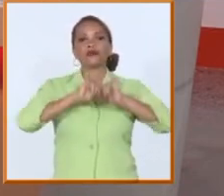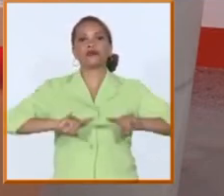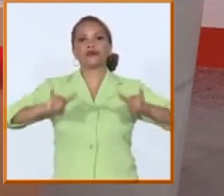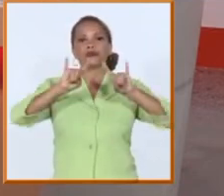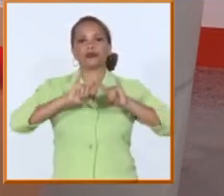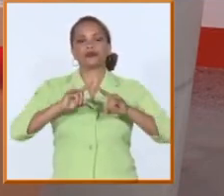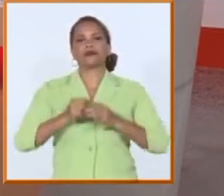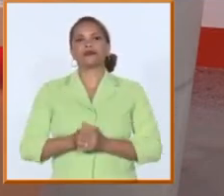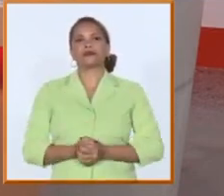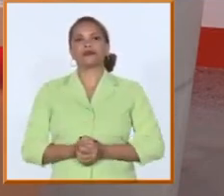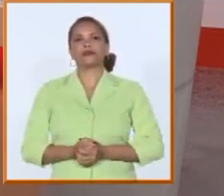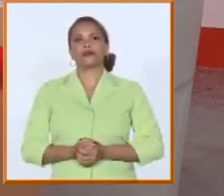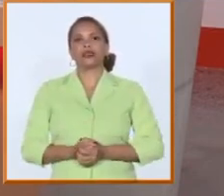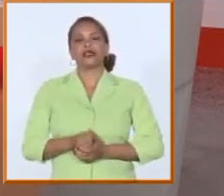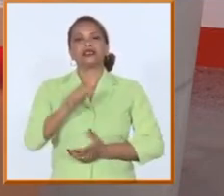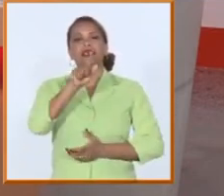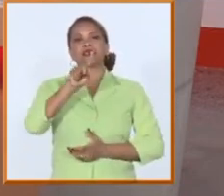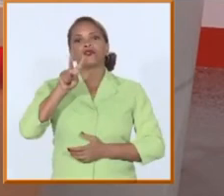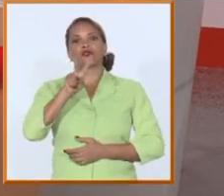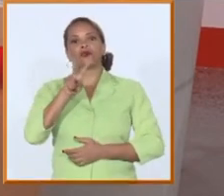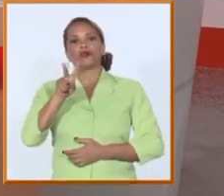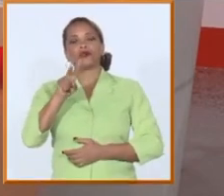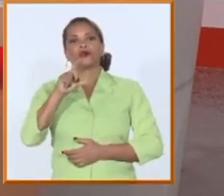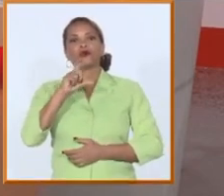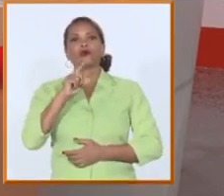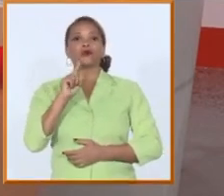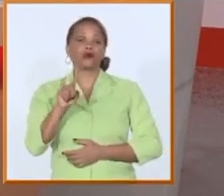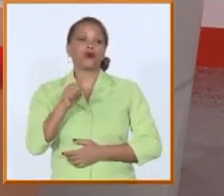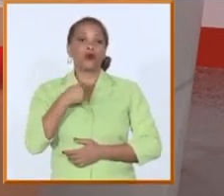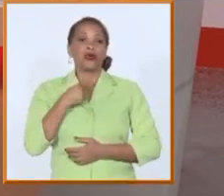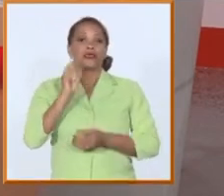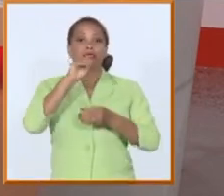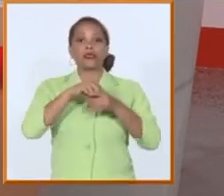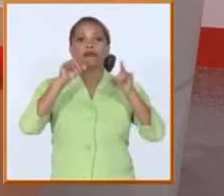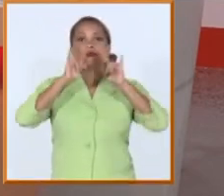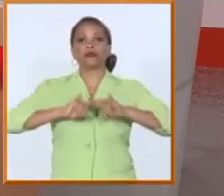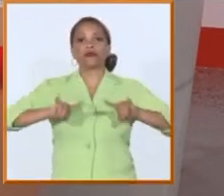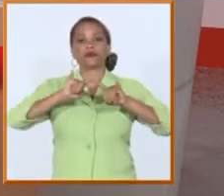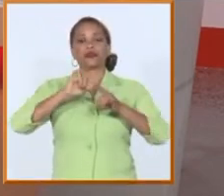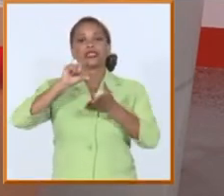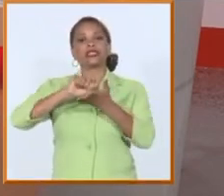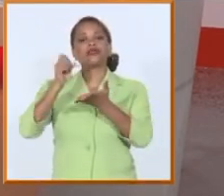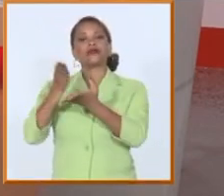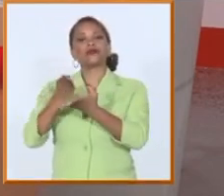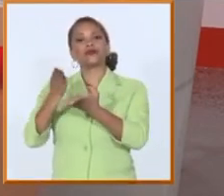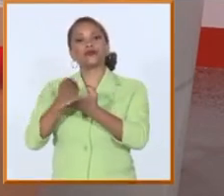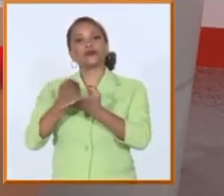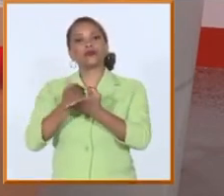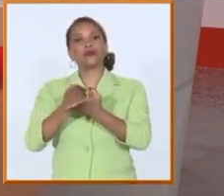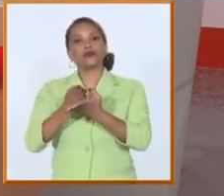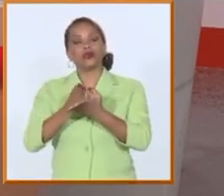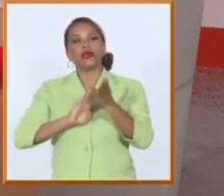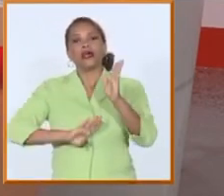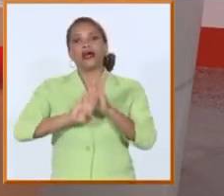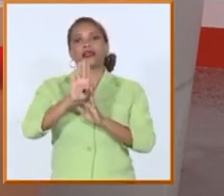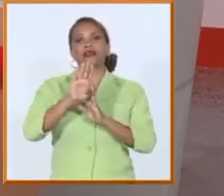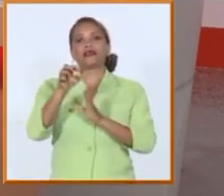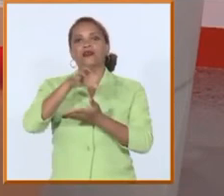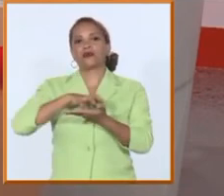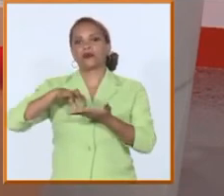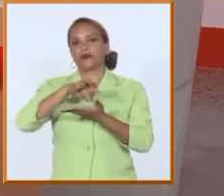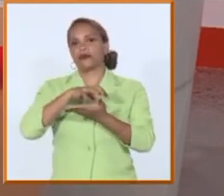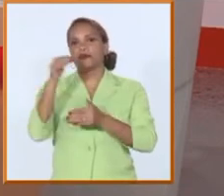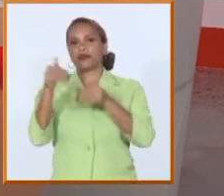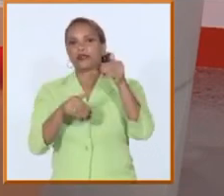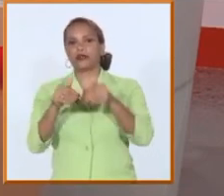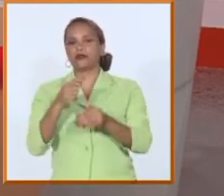perdón de 122 con todas nuestras universidades con centros de estudio asociados al desarrollo local cada vez que participamos